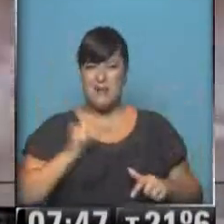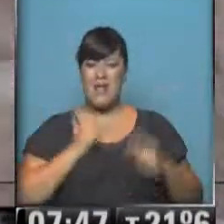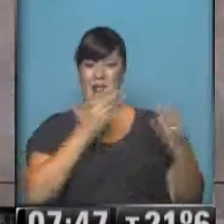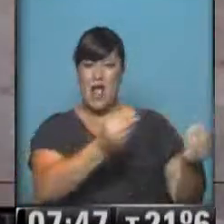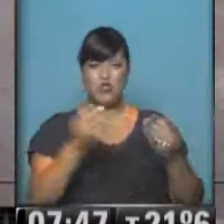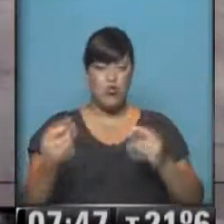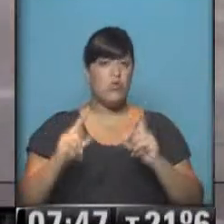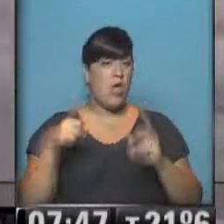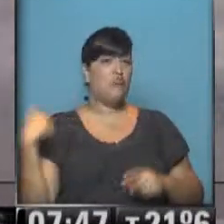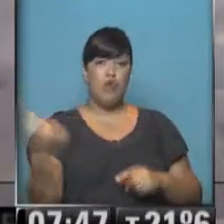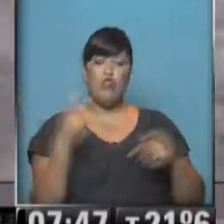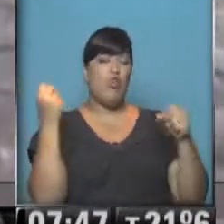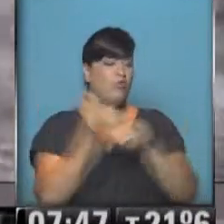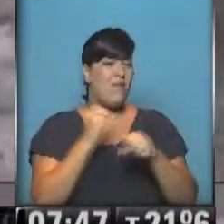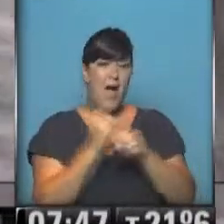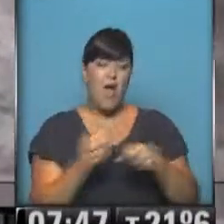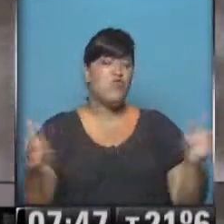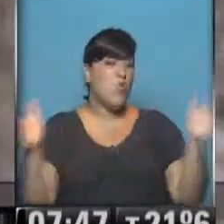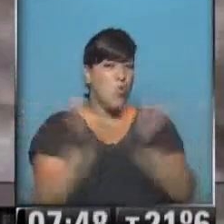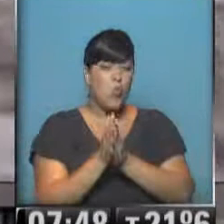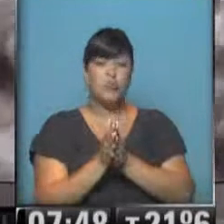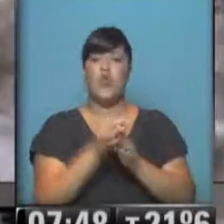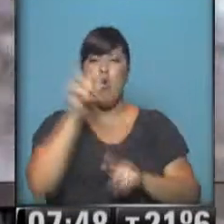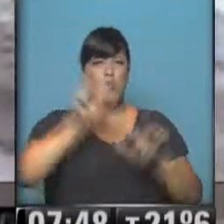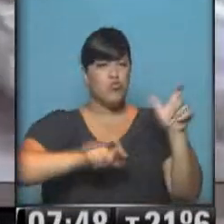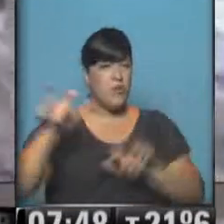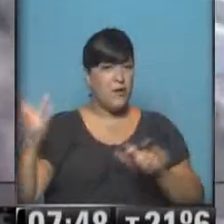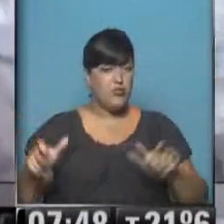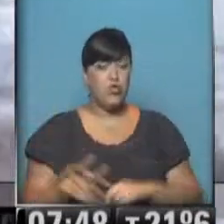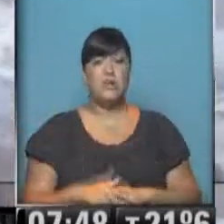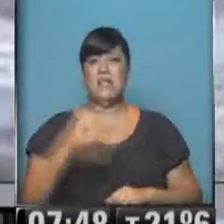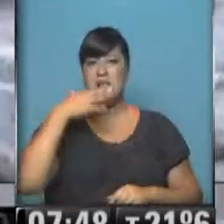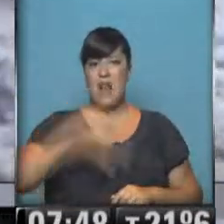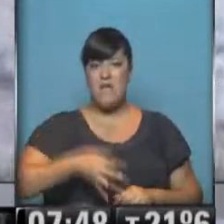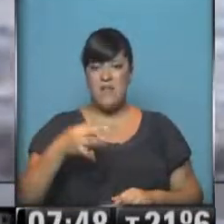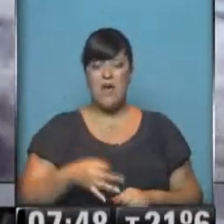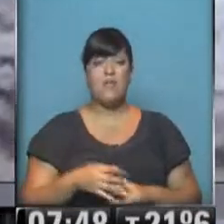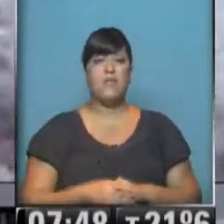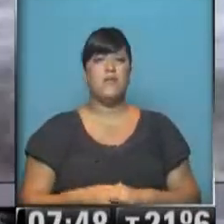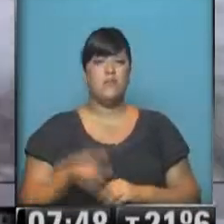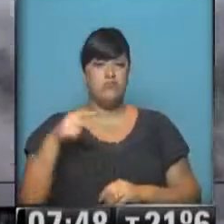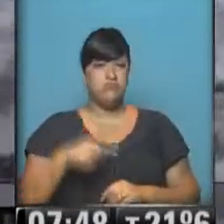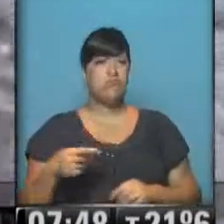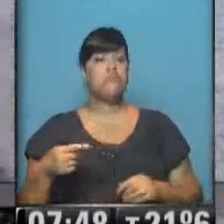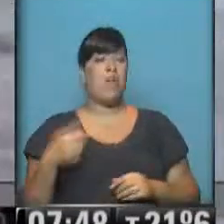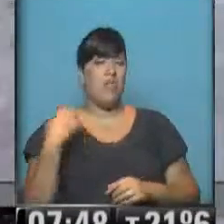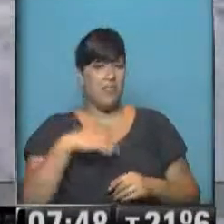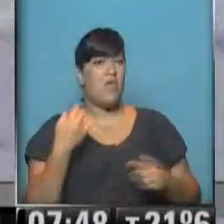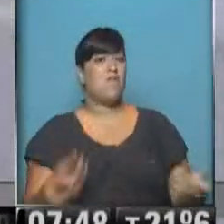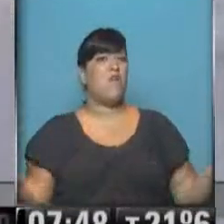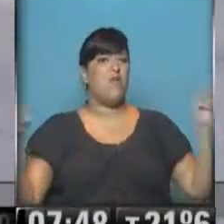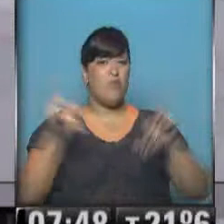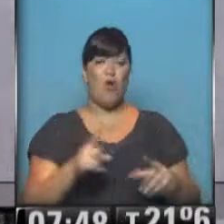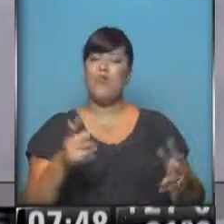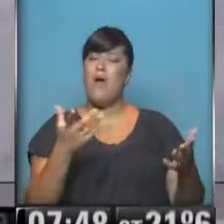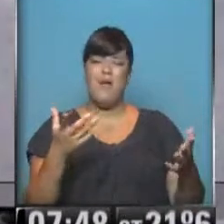codo a codo con mucha gente, ¿no? Y la verdad que volver a reconstruir nuestro querido Río